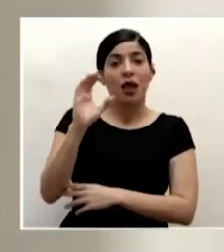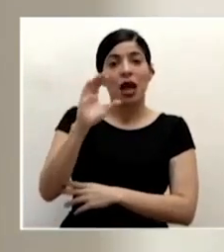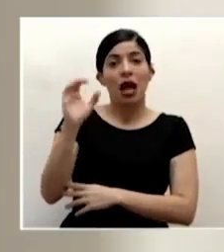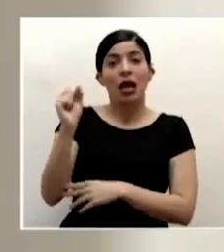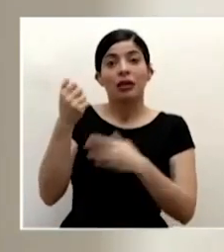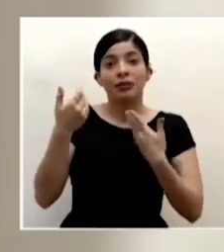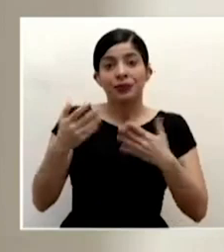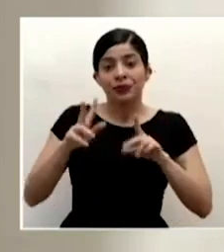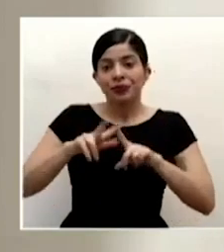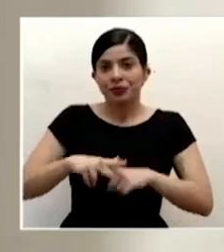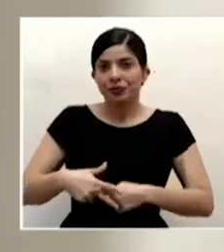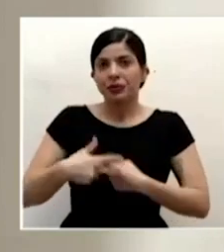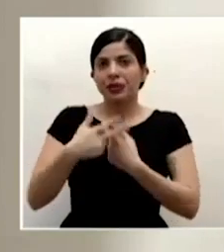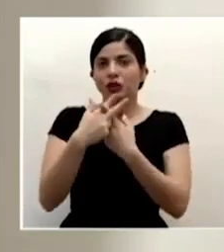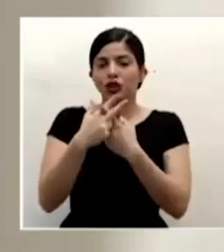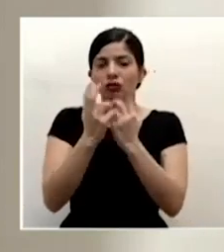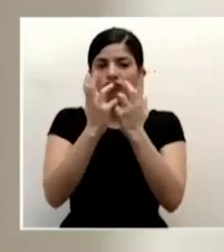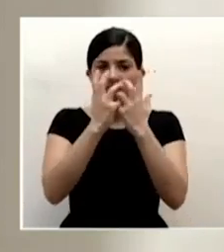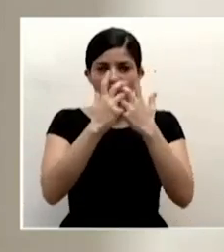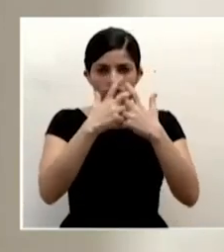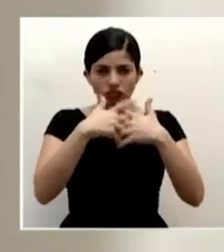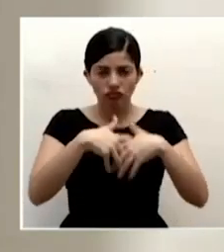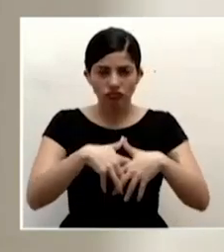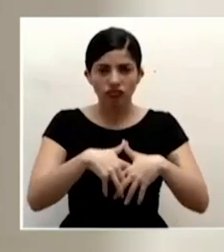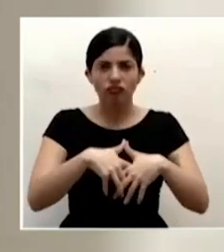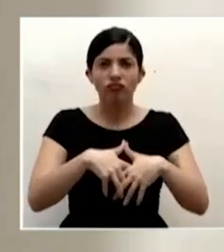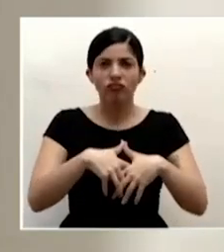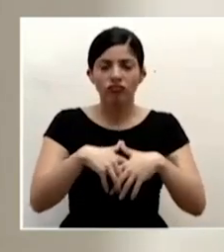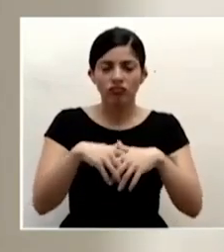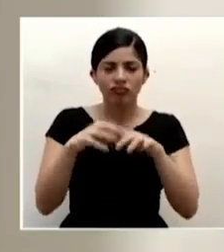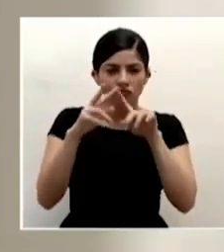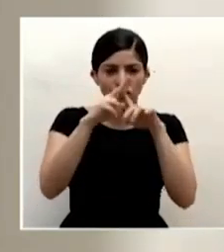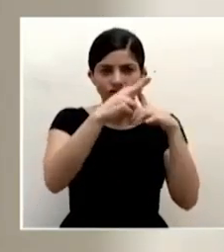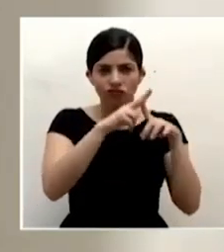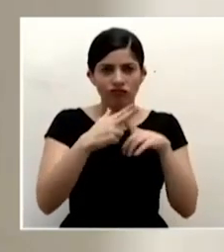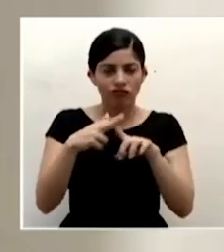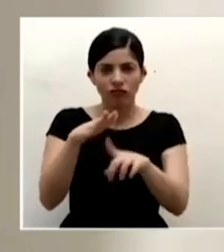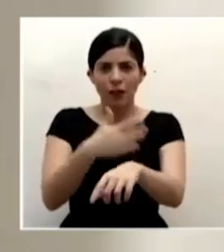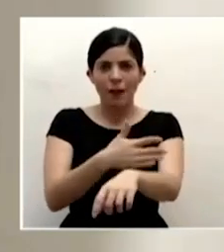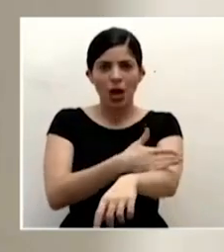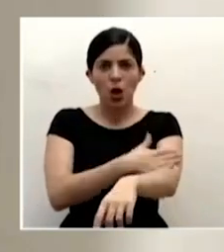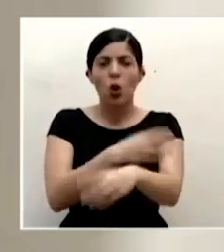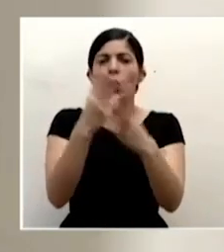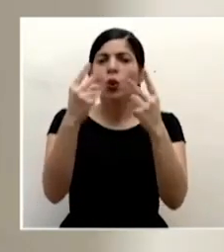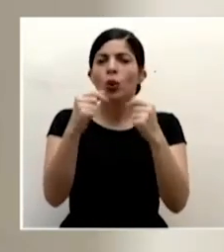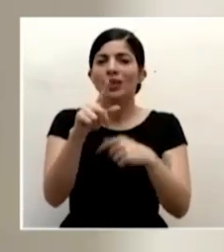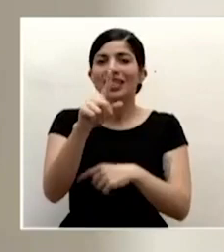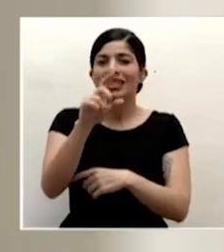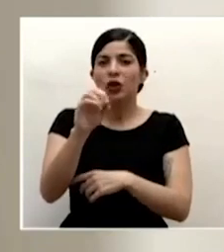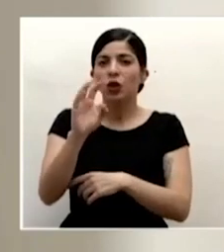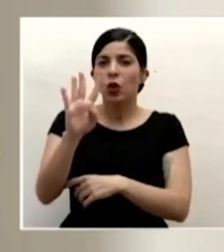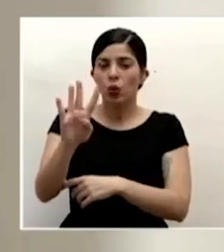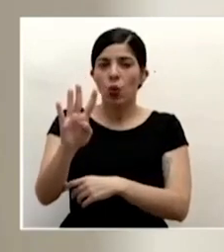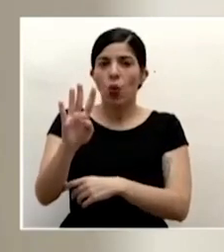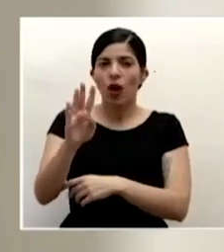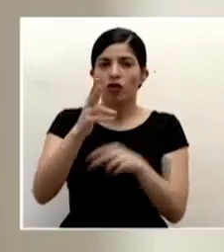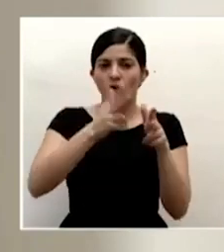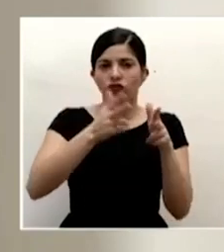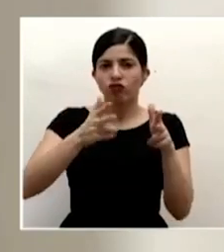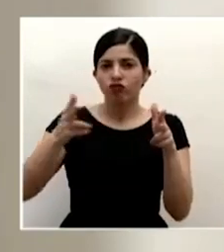adaptación y mejora de 104 unidades de ambulancias para